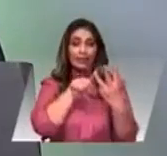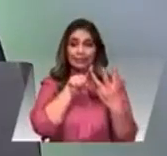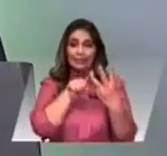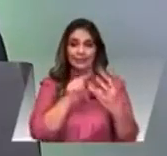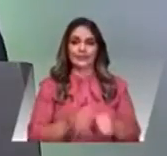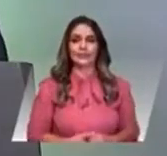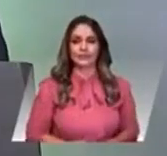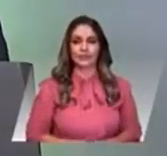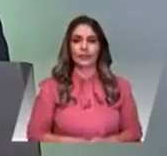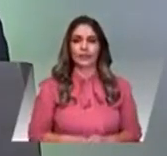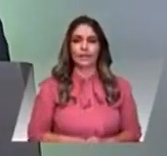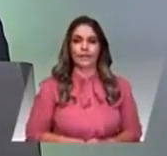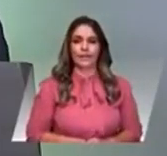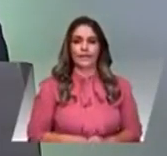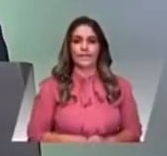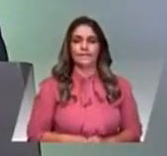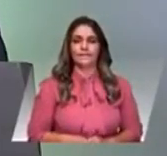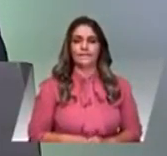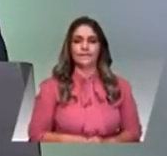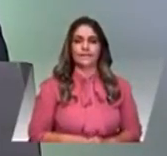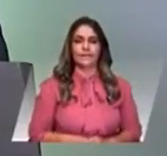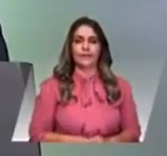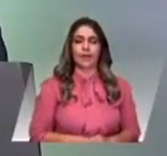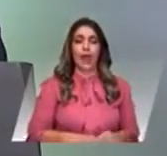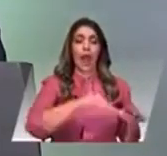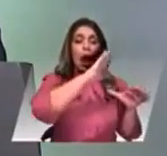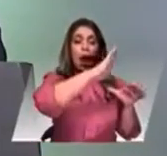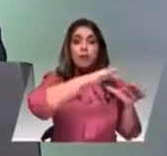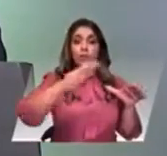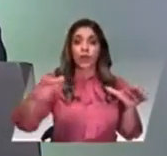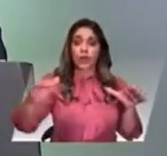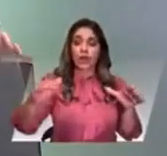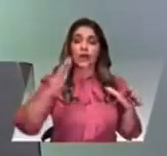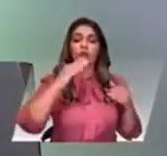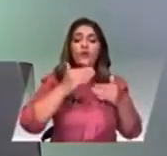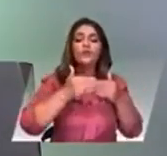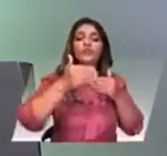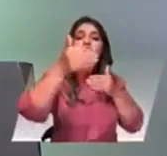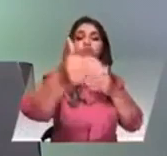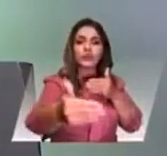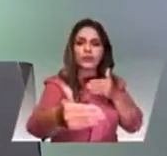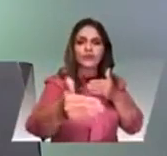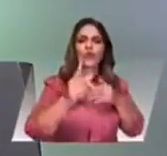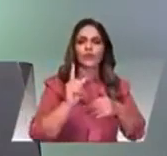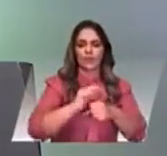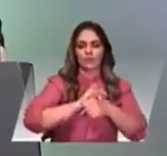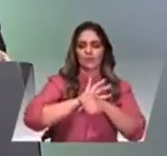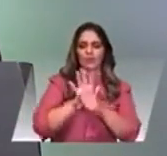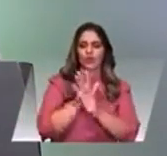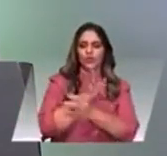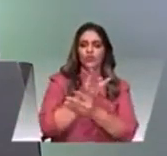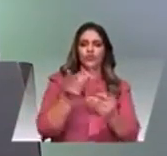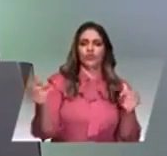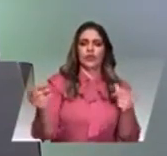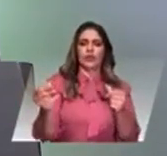La Antioquia de la pospandemia, la Antioquia del futuro, Antioquia 2040.